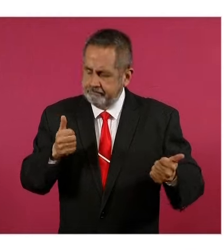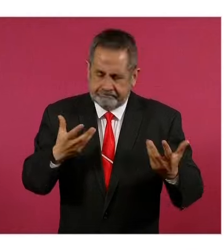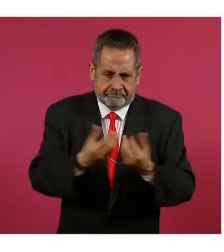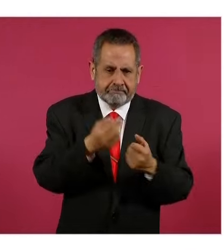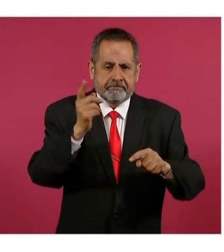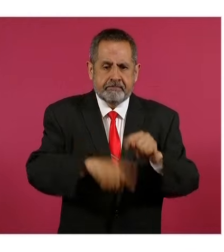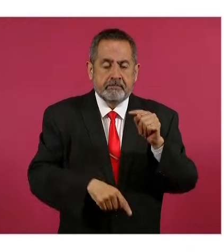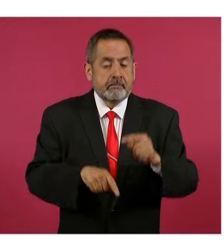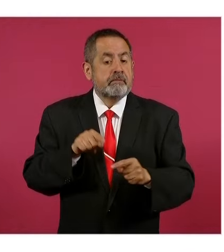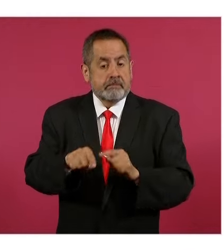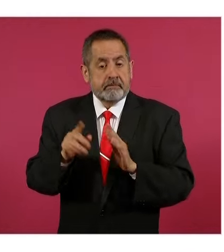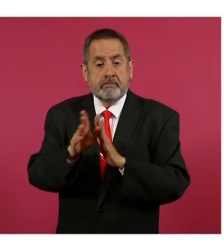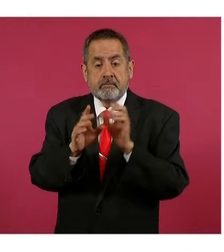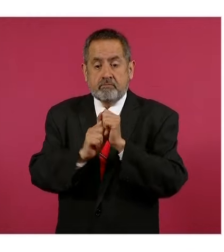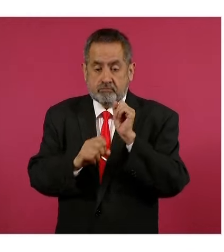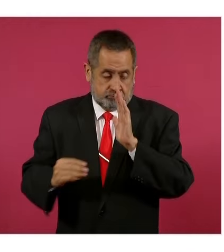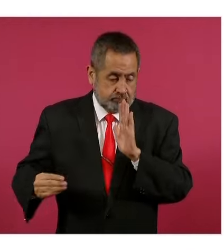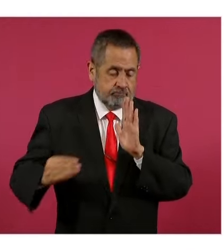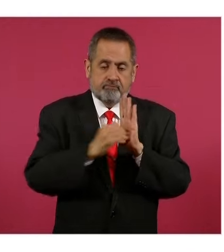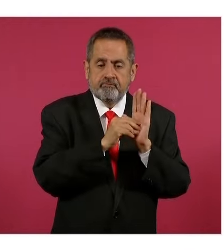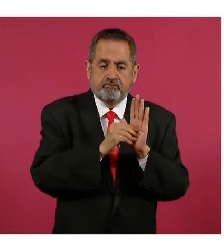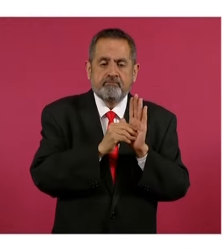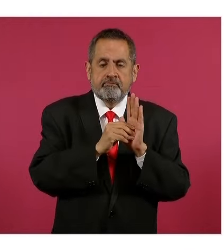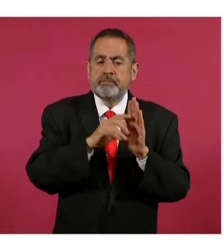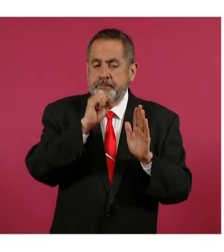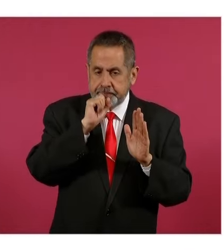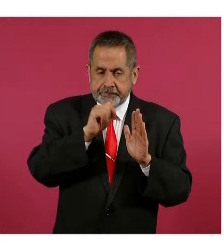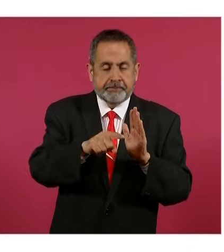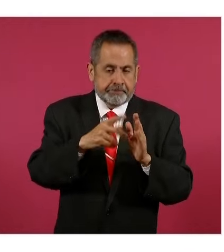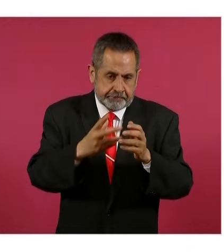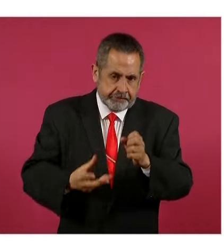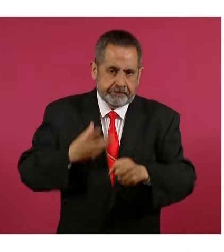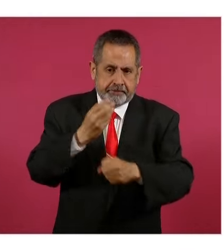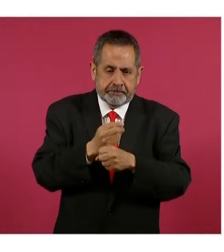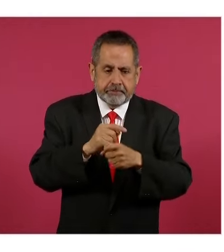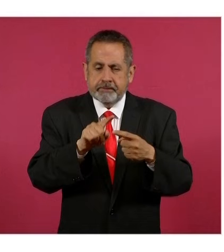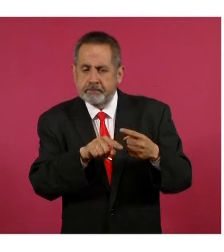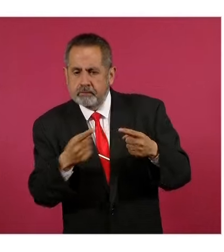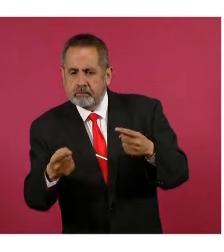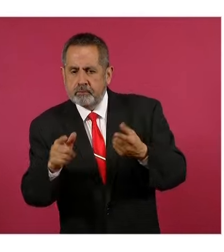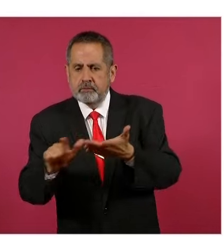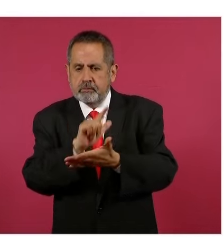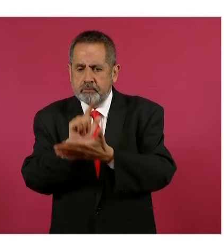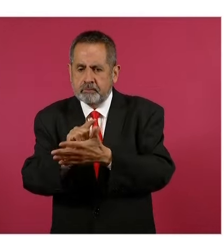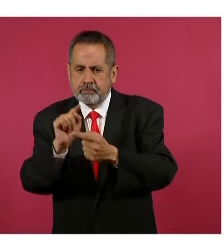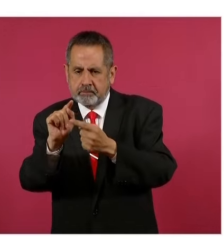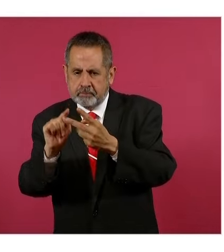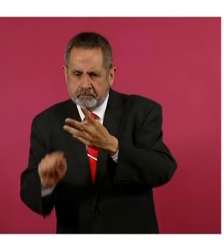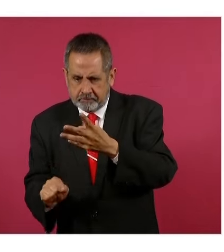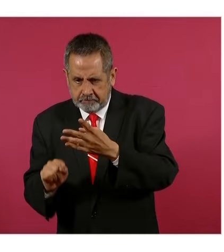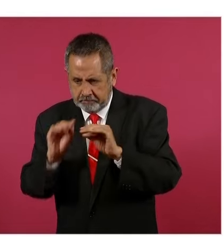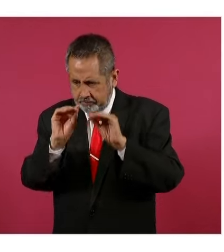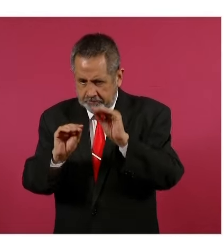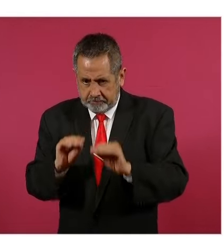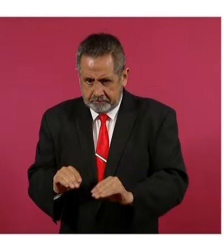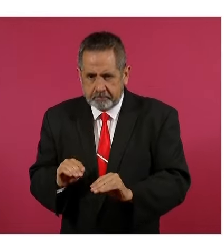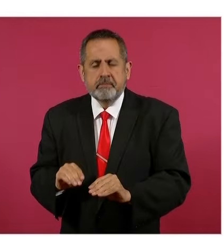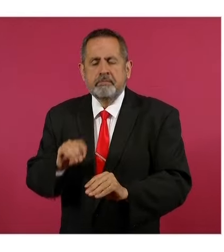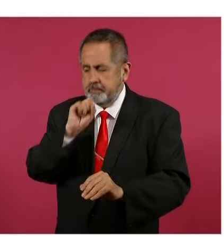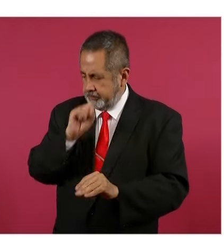tenemos una reforma constitucional y también una reforma a leyes secundarias, donde se incluyen todos estos